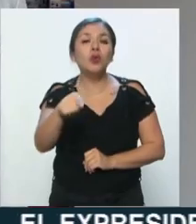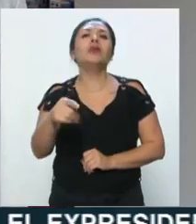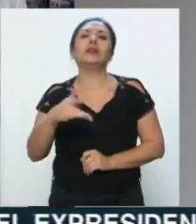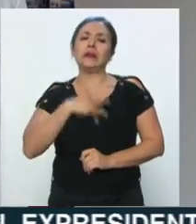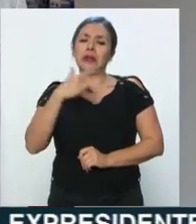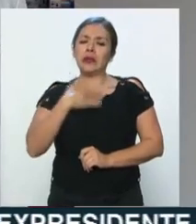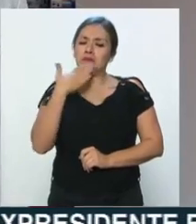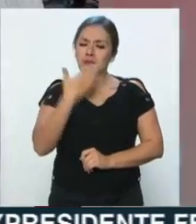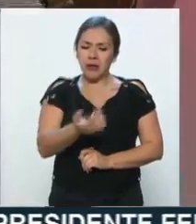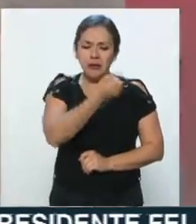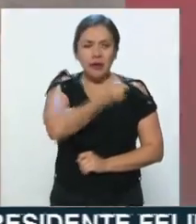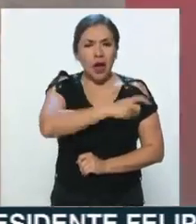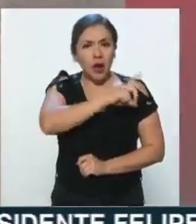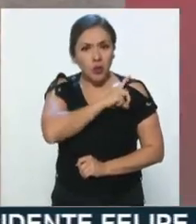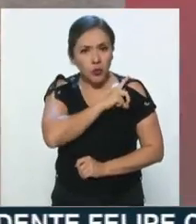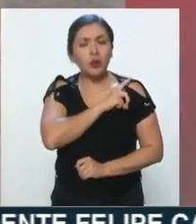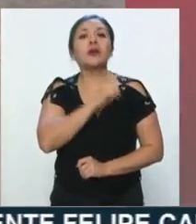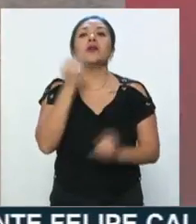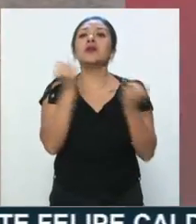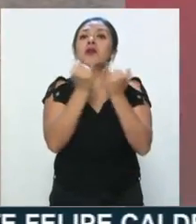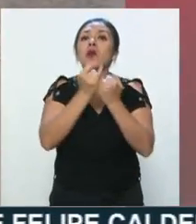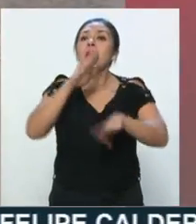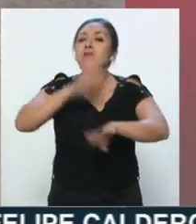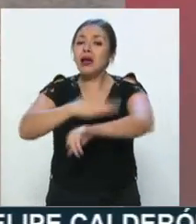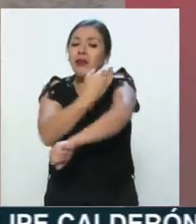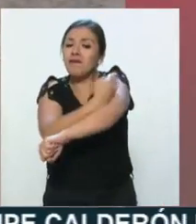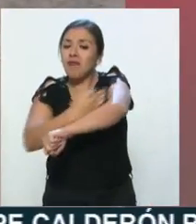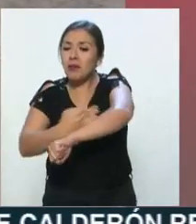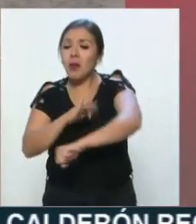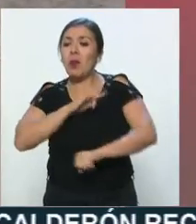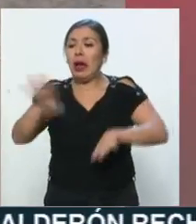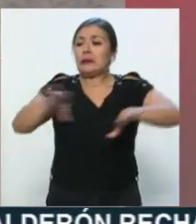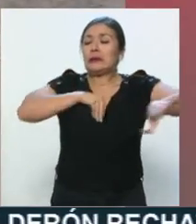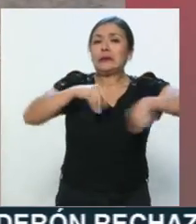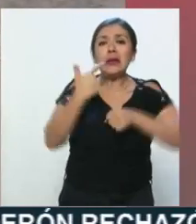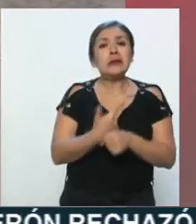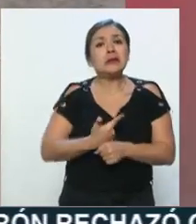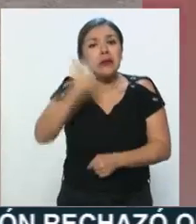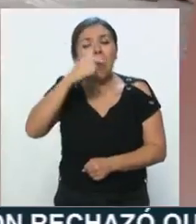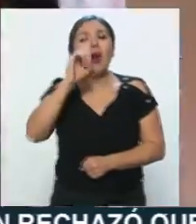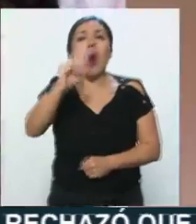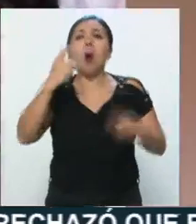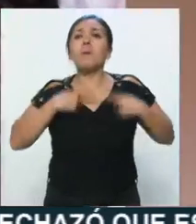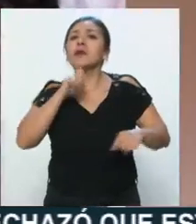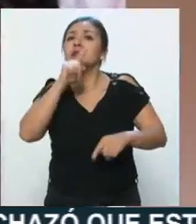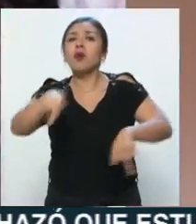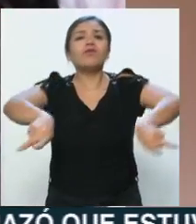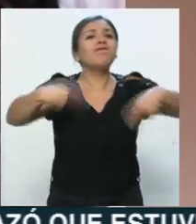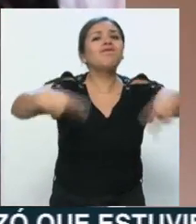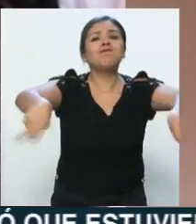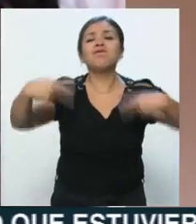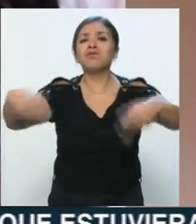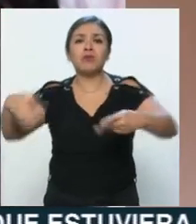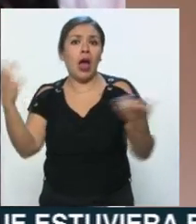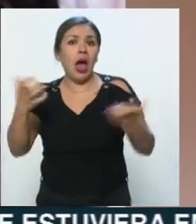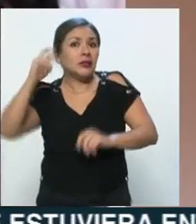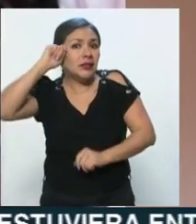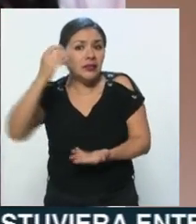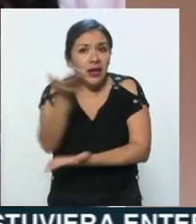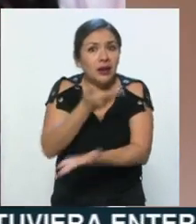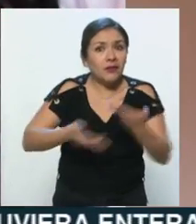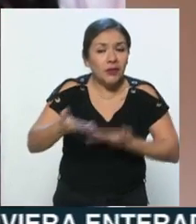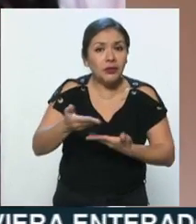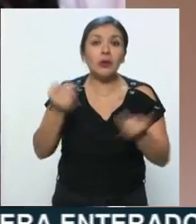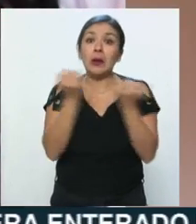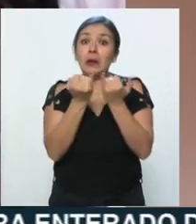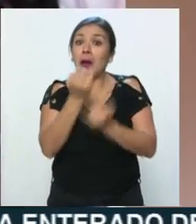garantizar su salud. También no exponer a la familia, no exponer a los comerciantes que ofrecen sus servicios. Y por